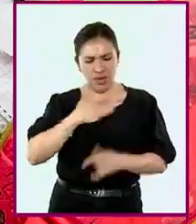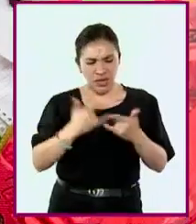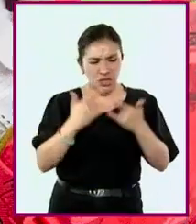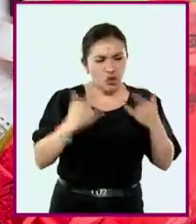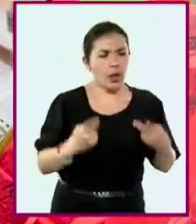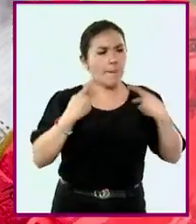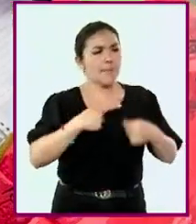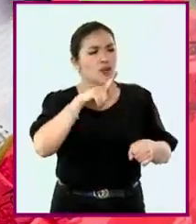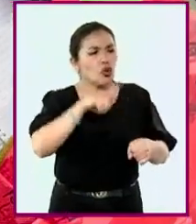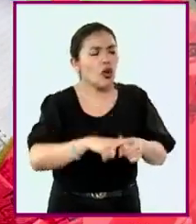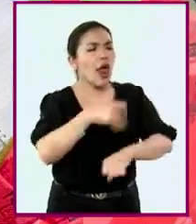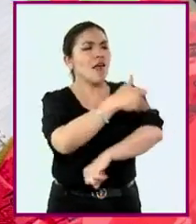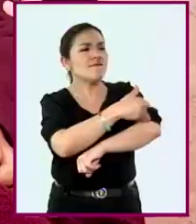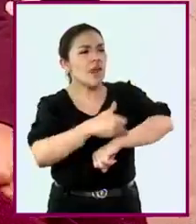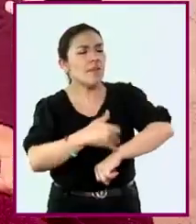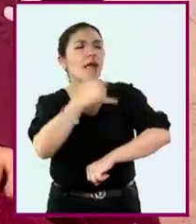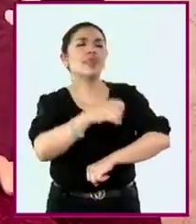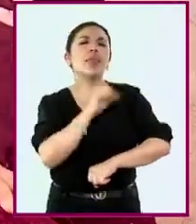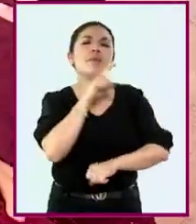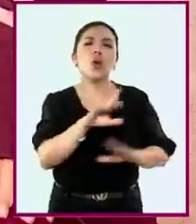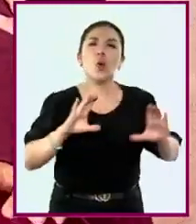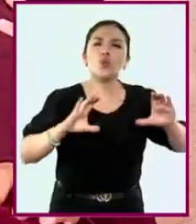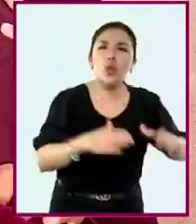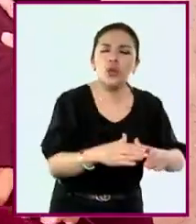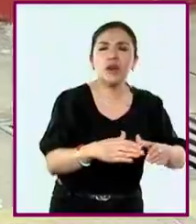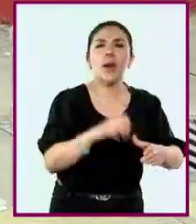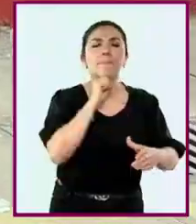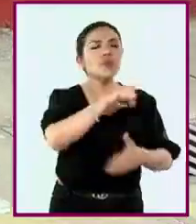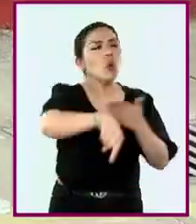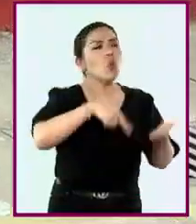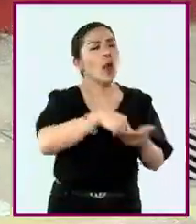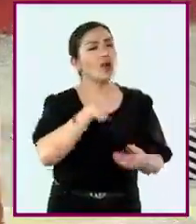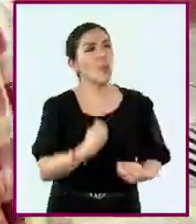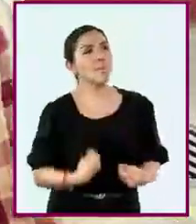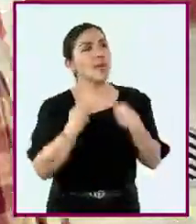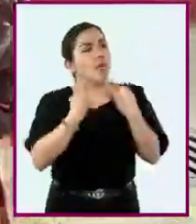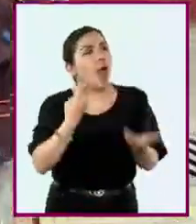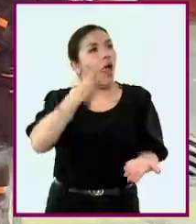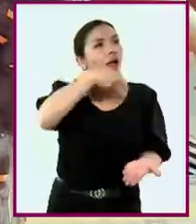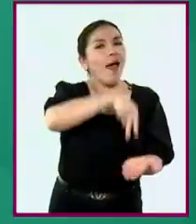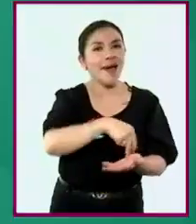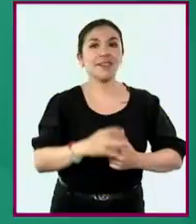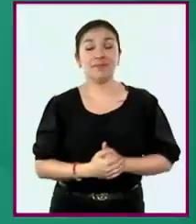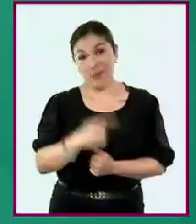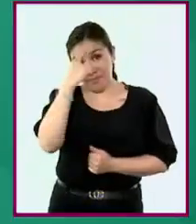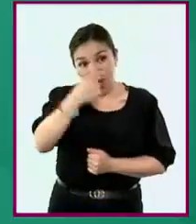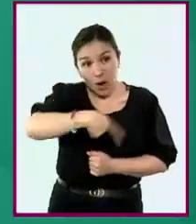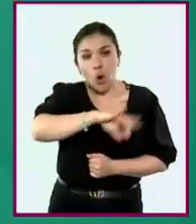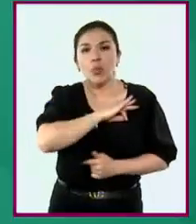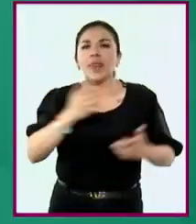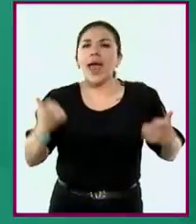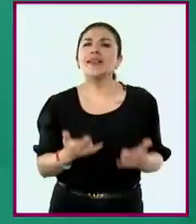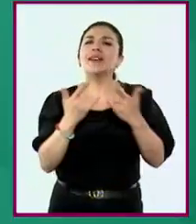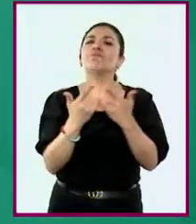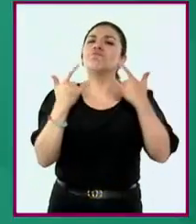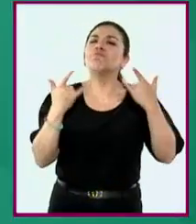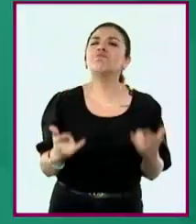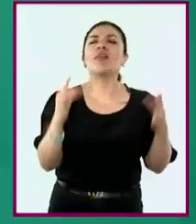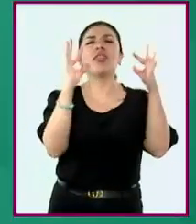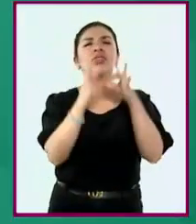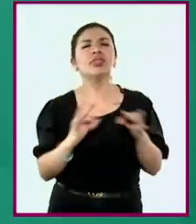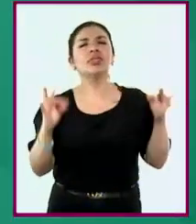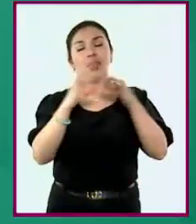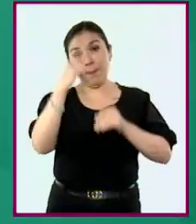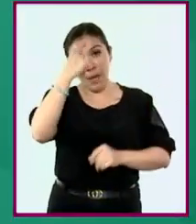personales, familiares y comunitarias y del lugar donde viven, para elaborar relatos